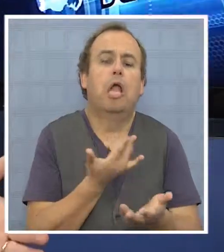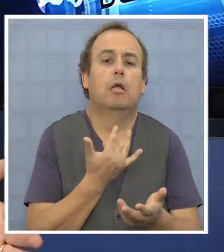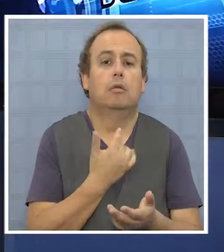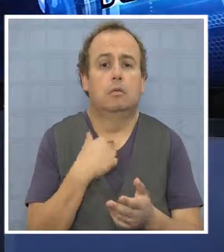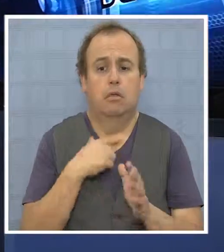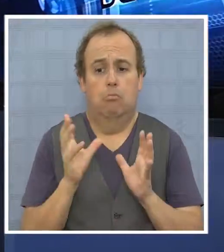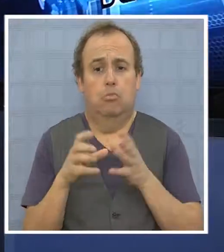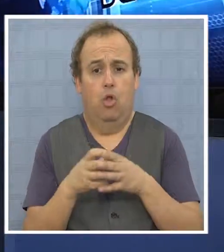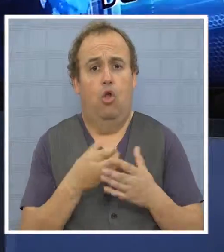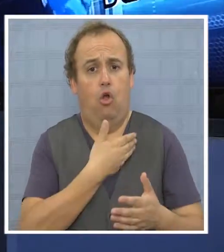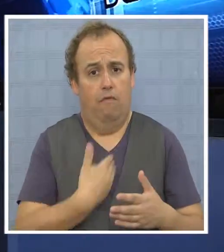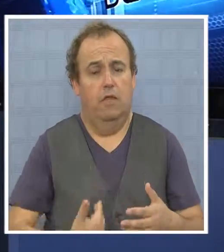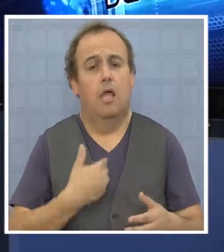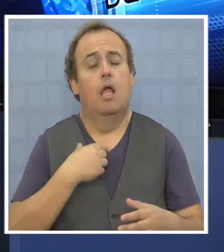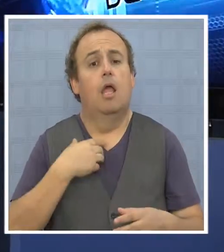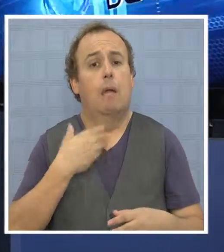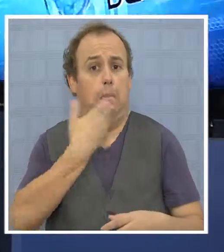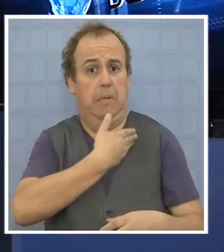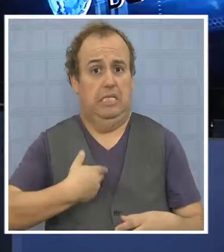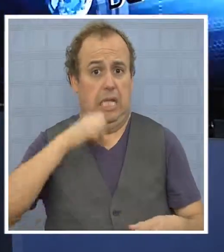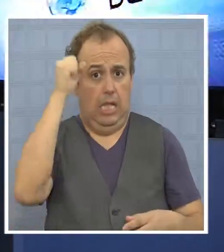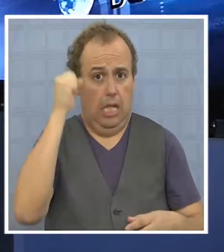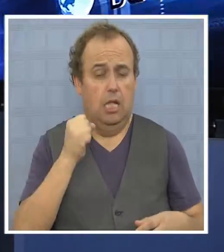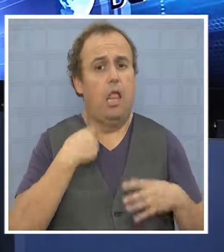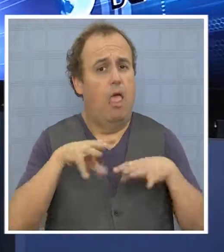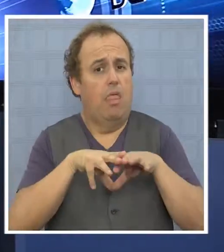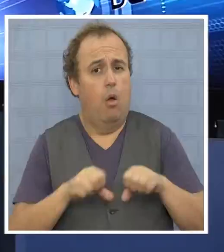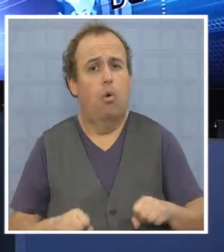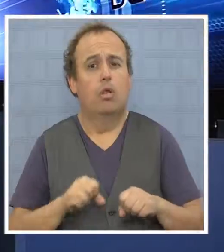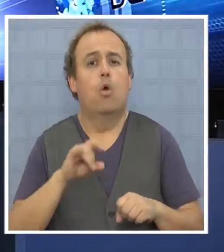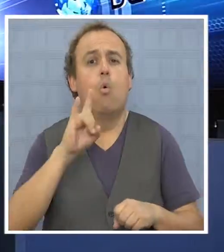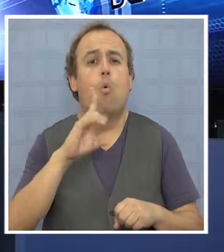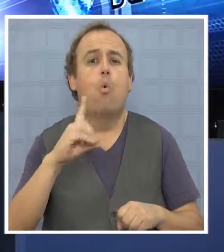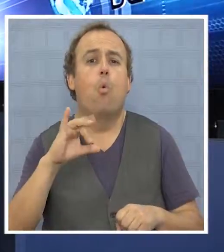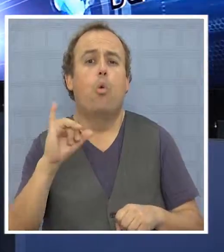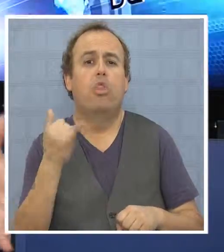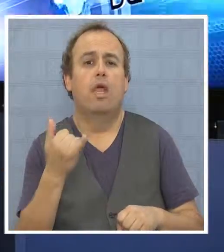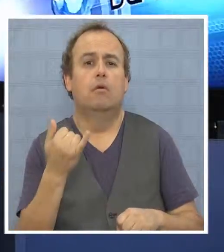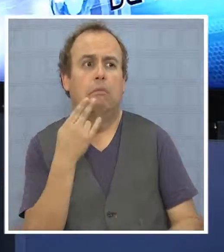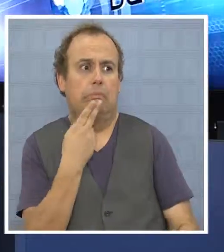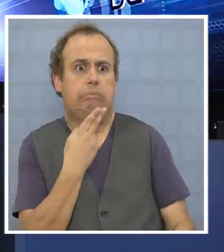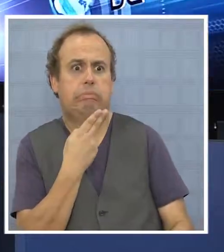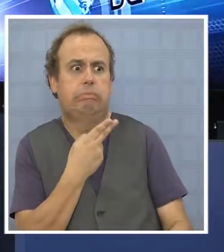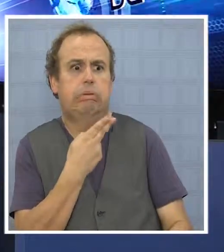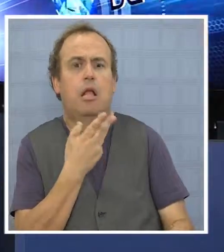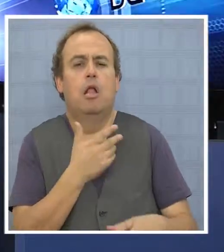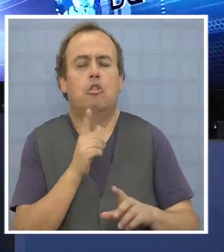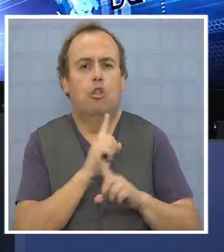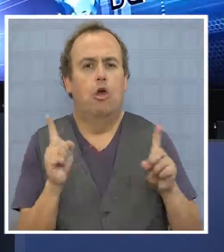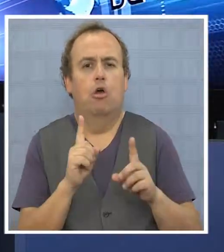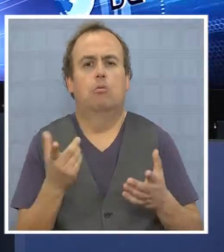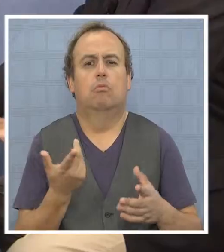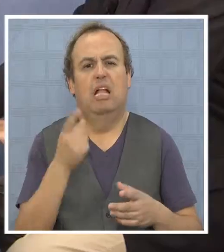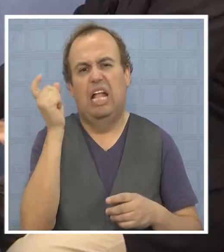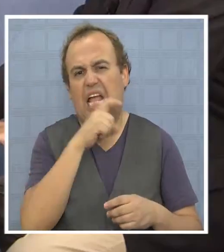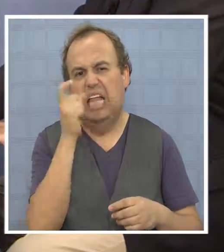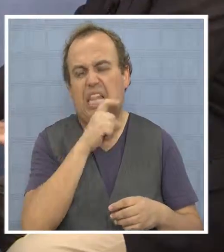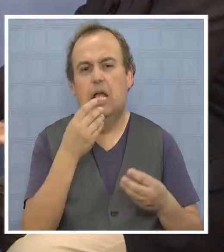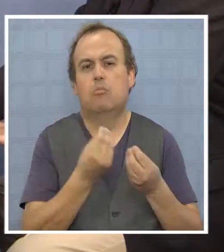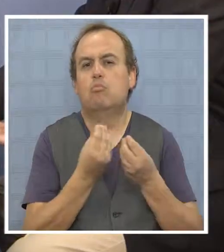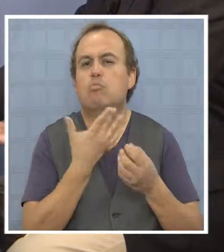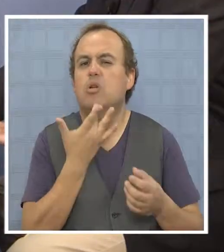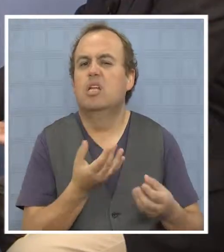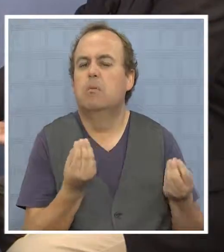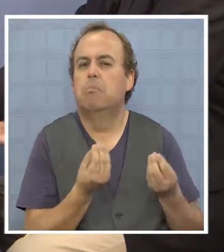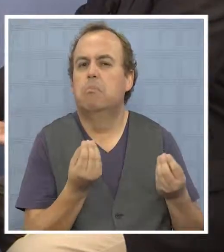darle explicaciones a nadie. Somos partido de gobierno, el presidente está de acuerdo con cambiar el sistema electoral. Lo que pasa es que la UDI le pone la pistola al pecho. ¿Qué pasa con aquellas críticas